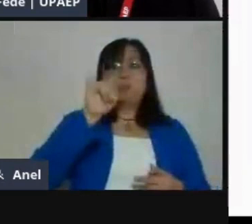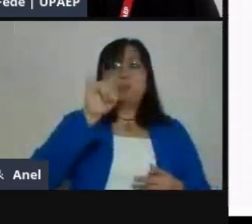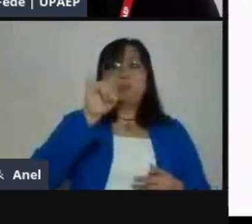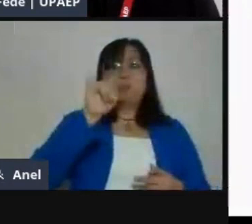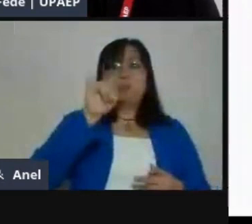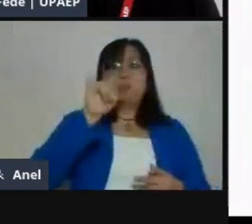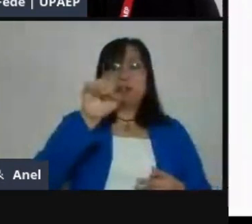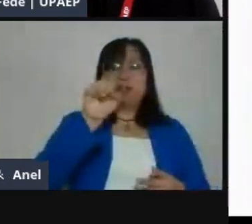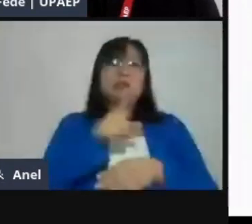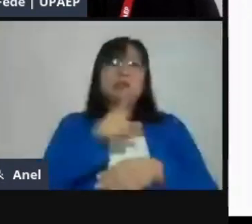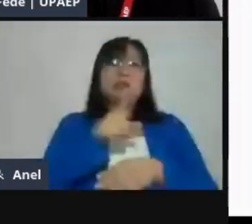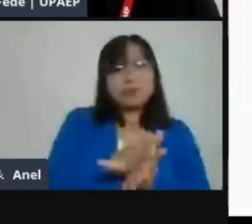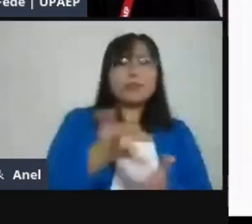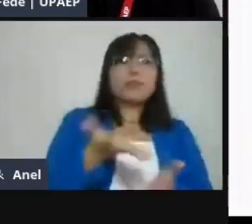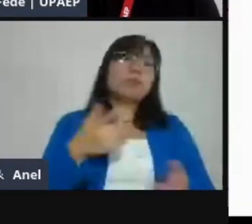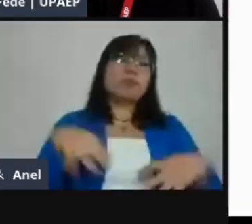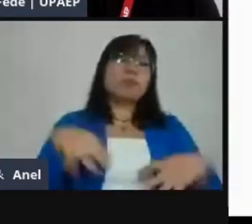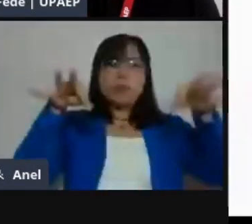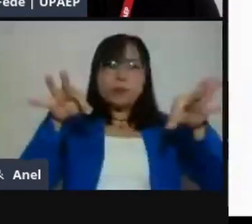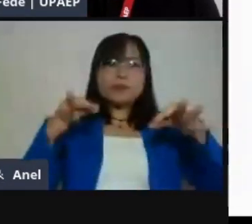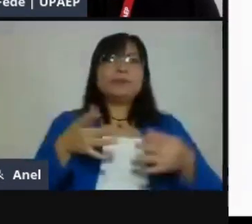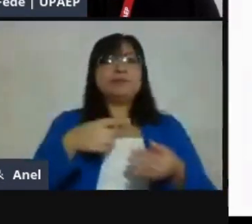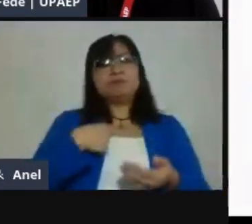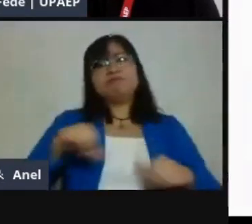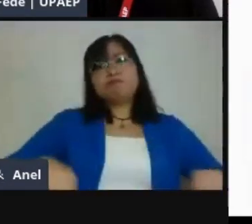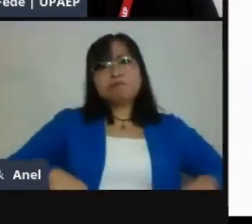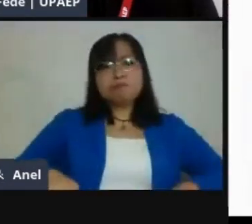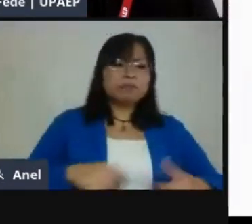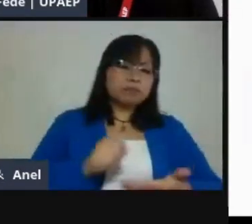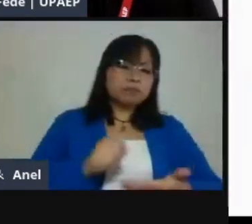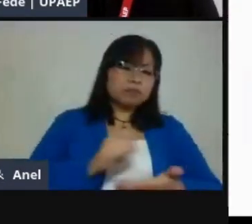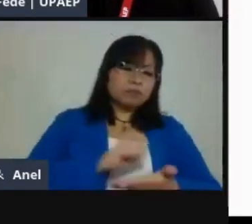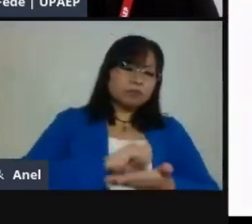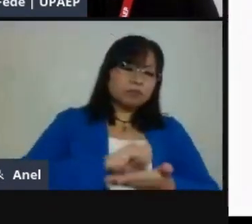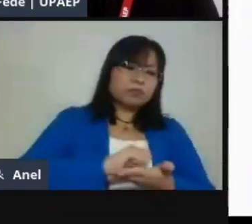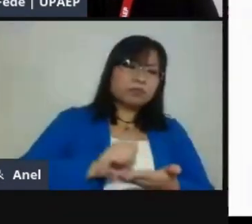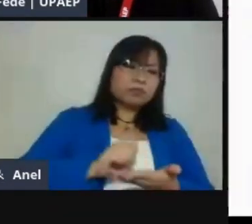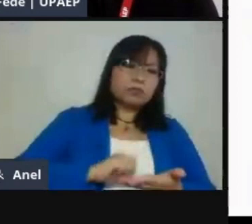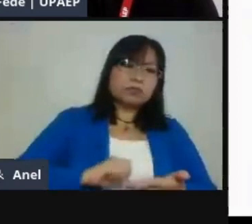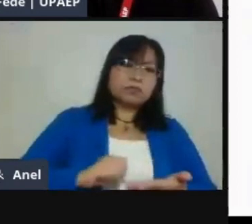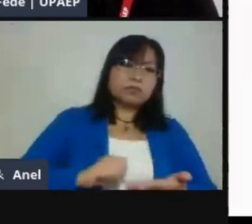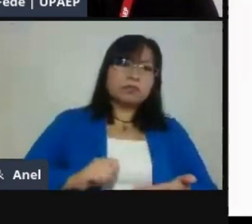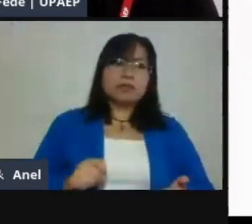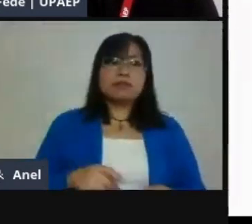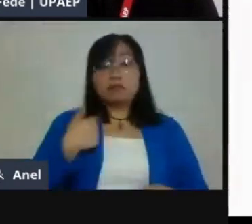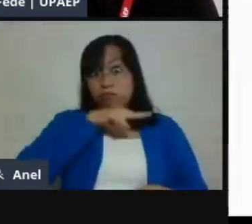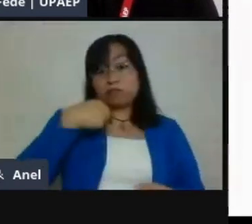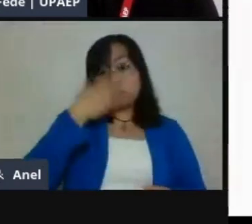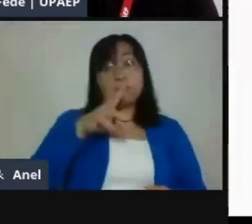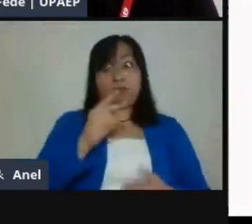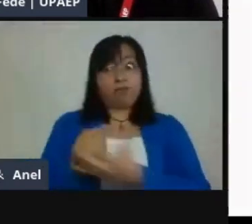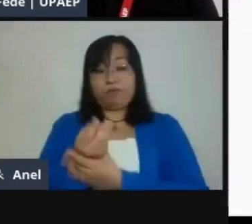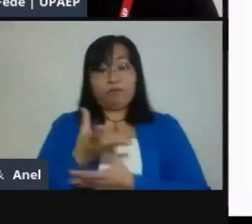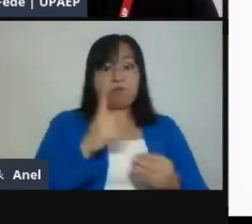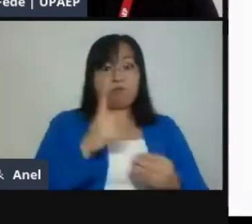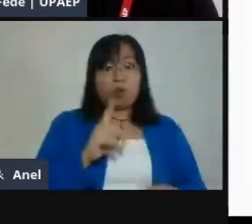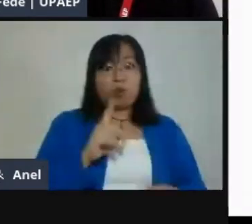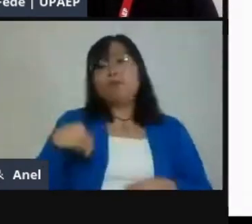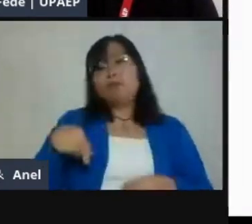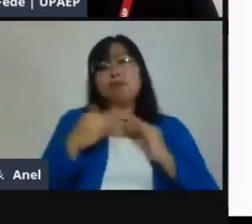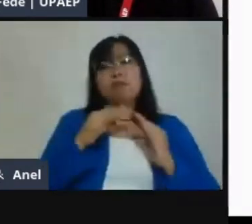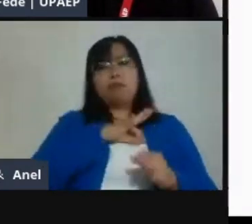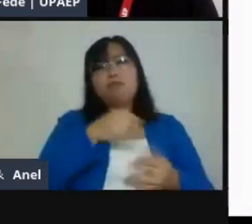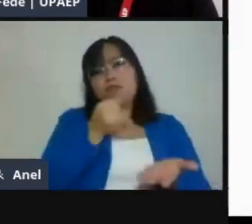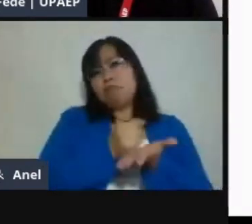porque una no los queremos que esté fuera de casa, ¿no? Tenemos todos que estar en casa. Y la segunda, pues imagínate la complicación que esto